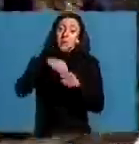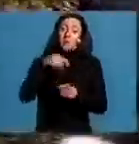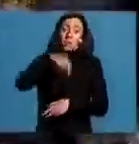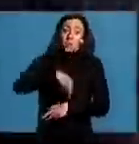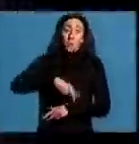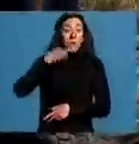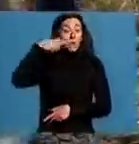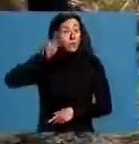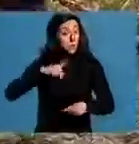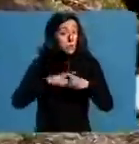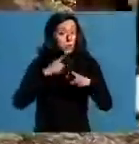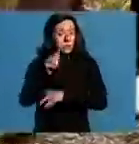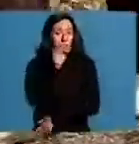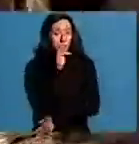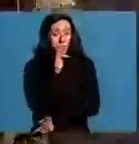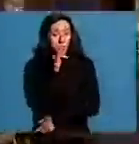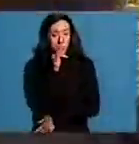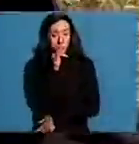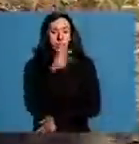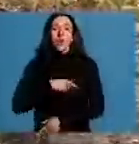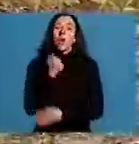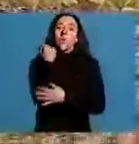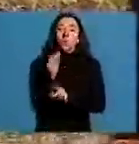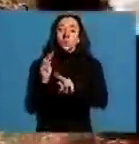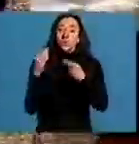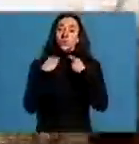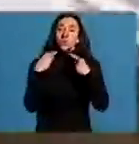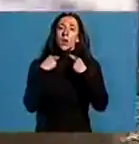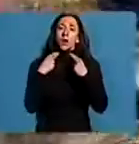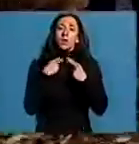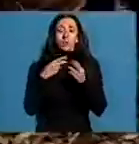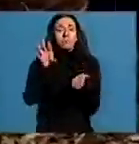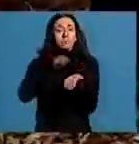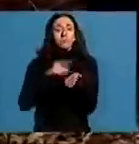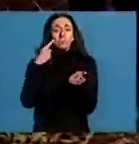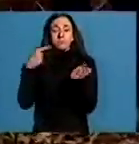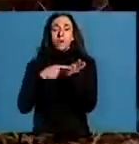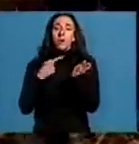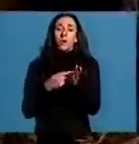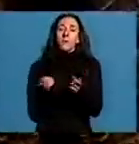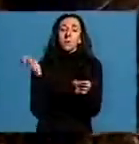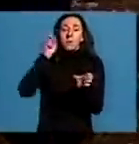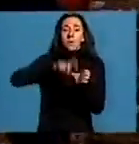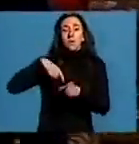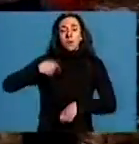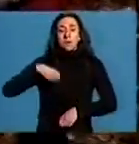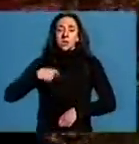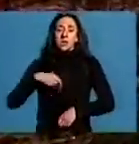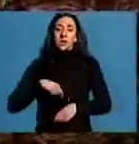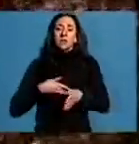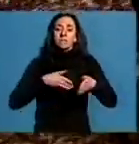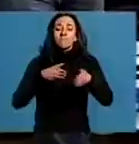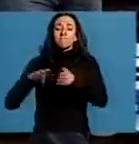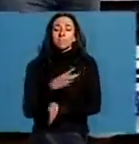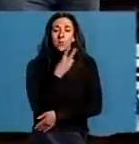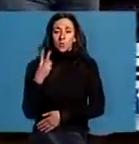ainda non foi recoñecido oficialmente pola xunta. O apoio da deputación a este recoñecimento quedou plasmado capa a participación do presidente provincial en dous dos teitos